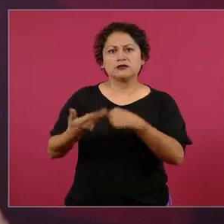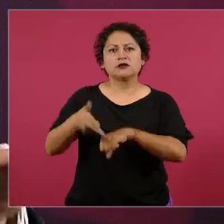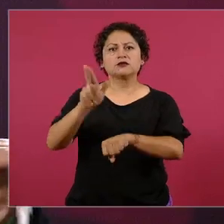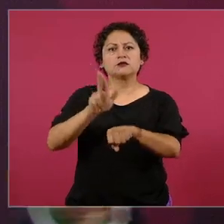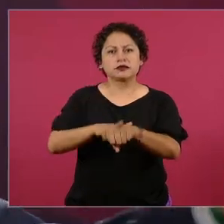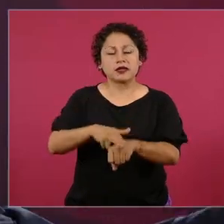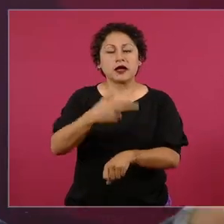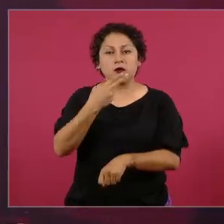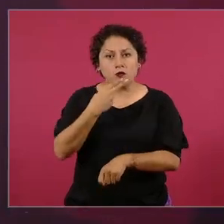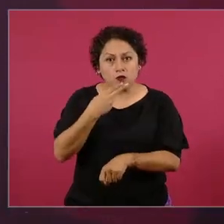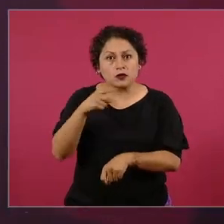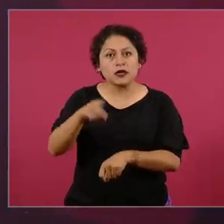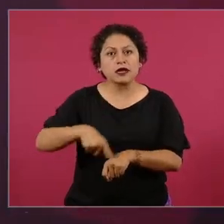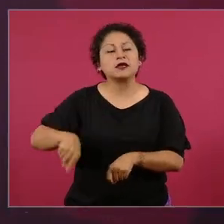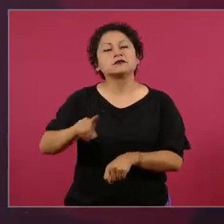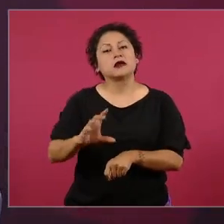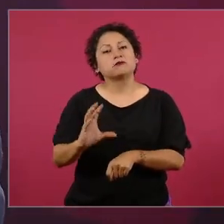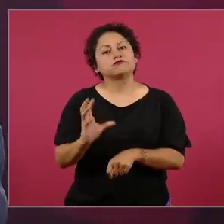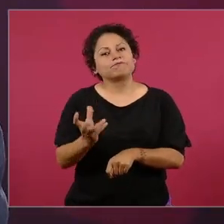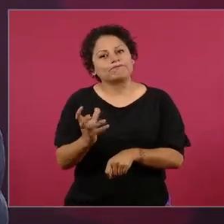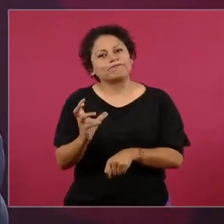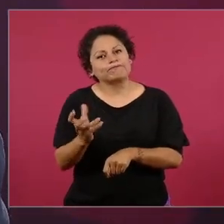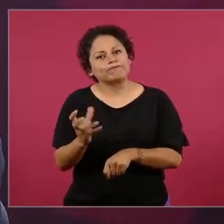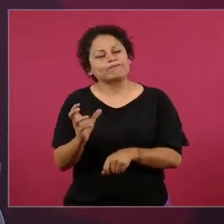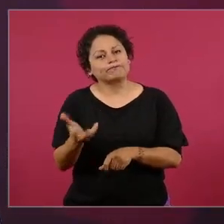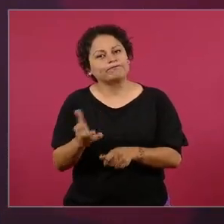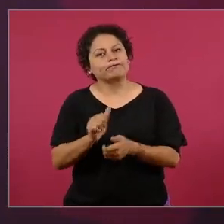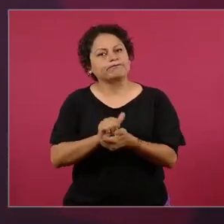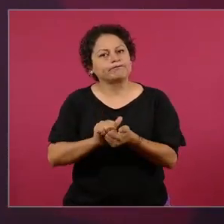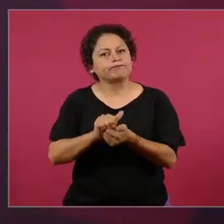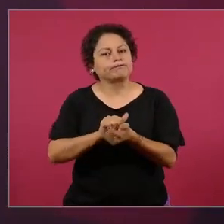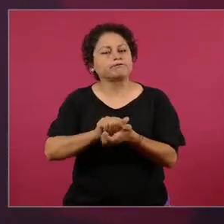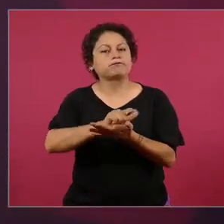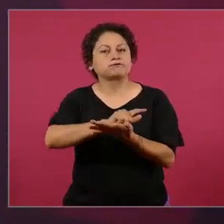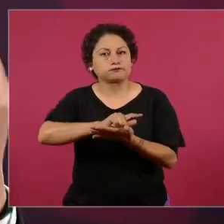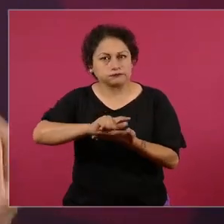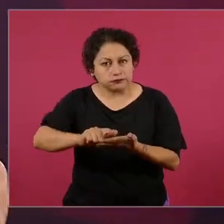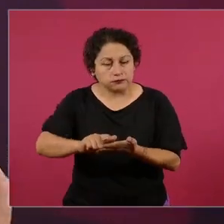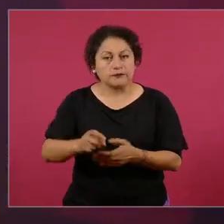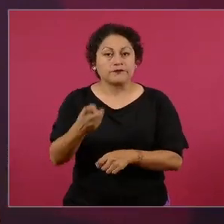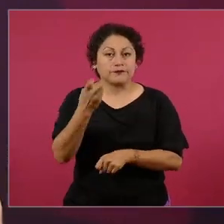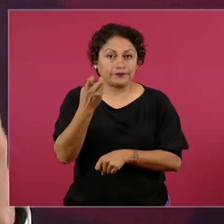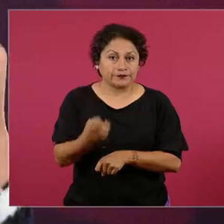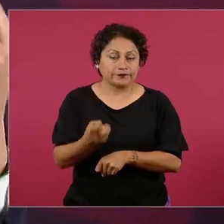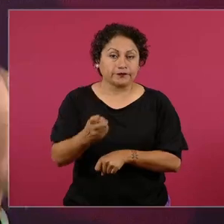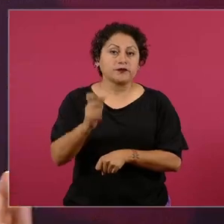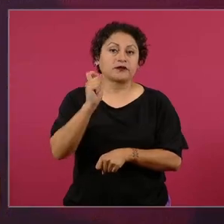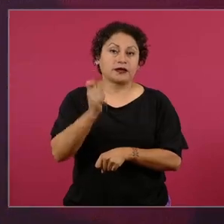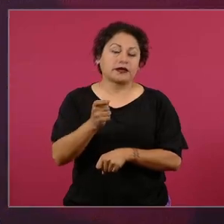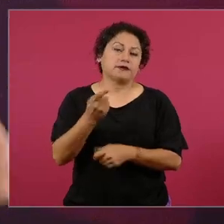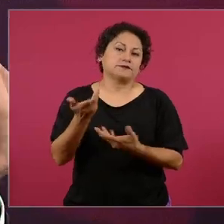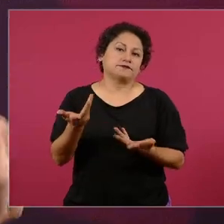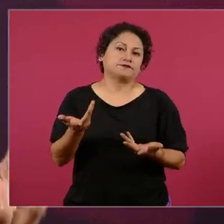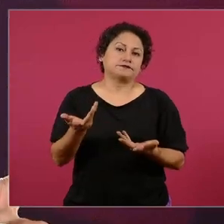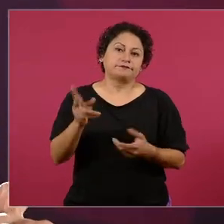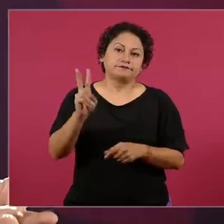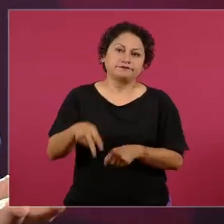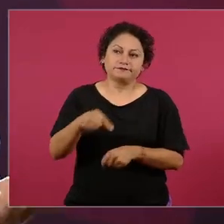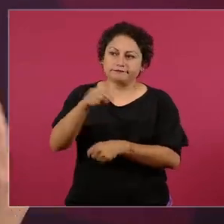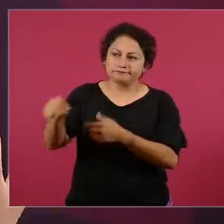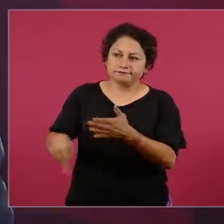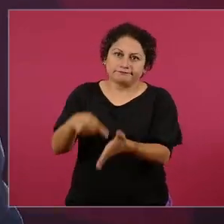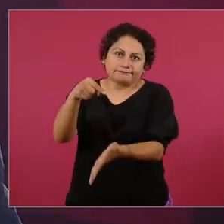también las sábanas de las camas de los hospitales, un lugar que incluso es visto como alta especialidad, con